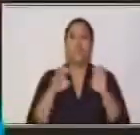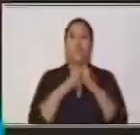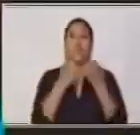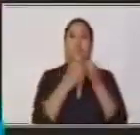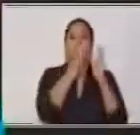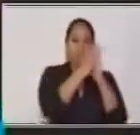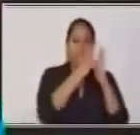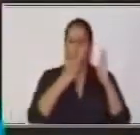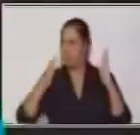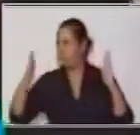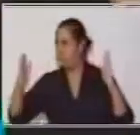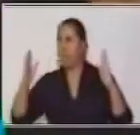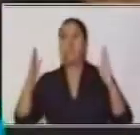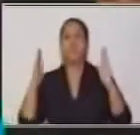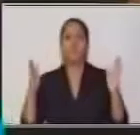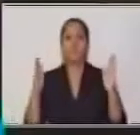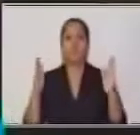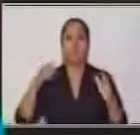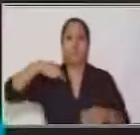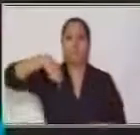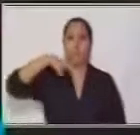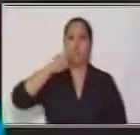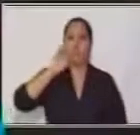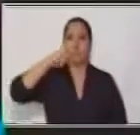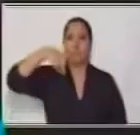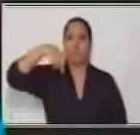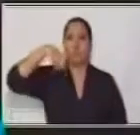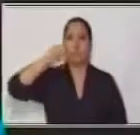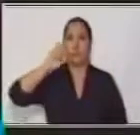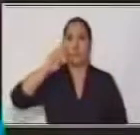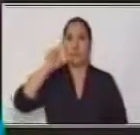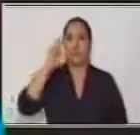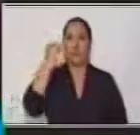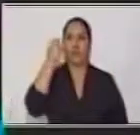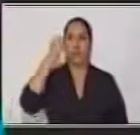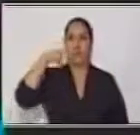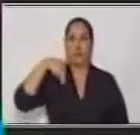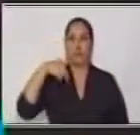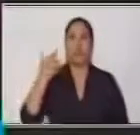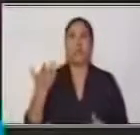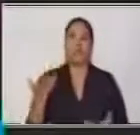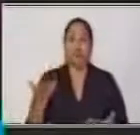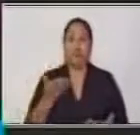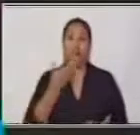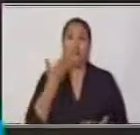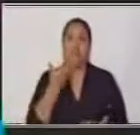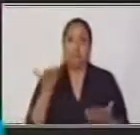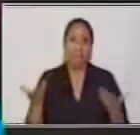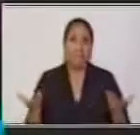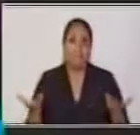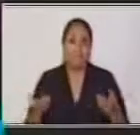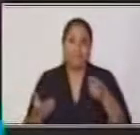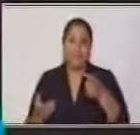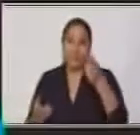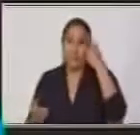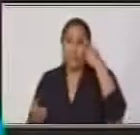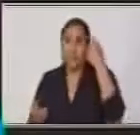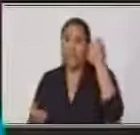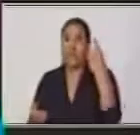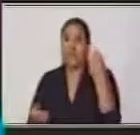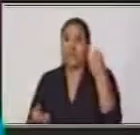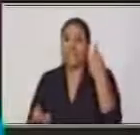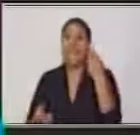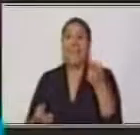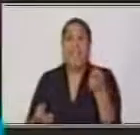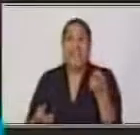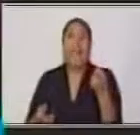proporción. ¿Sí? Sencillo, ¿verdad? Ahora entendiste el misterio aquel que durante mucho tiempo